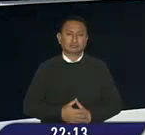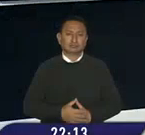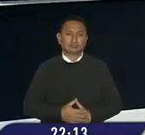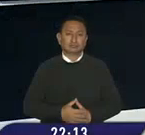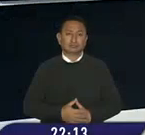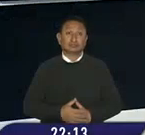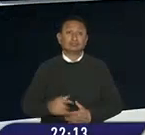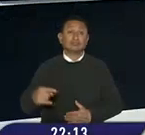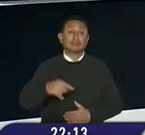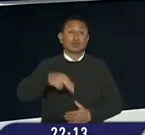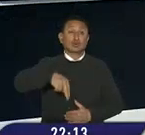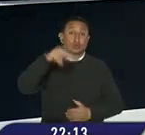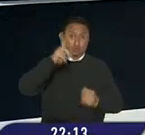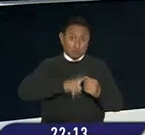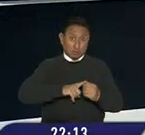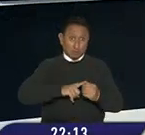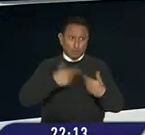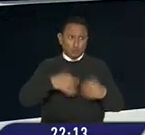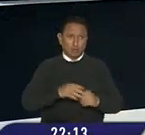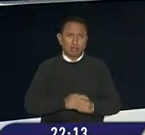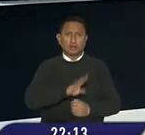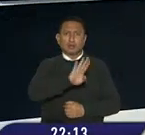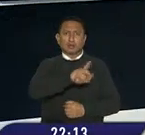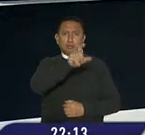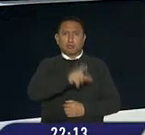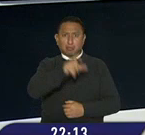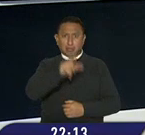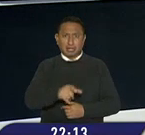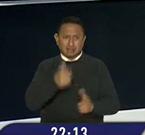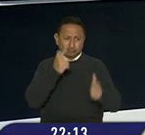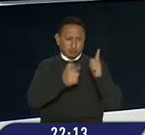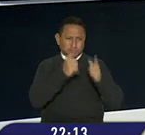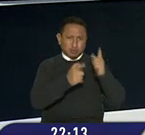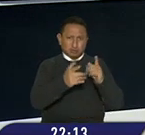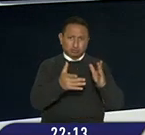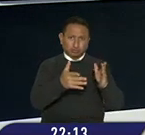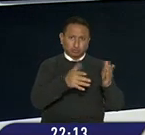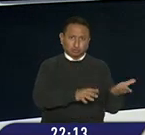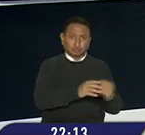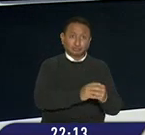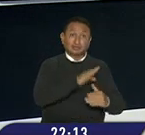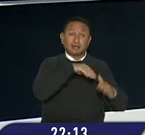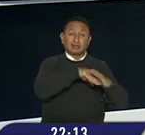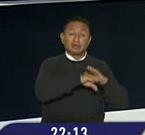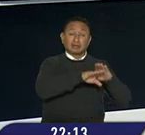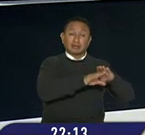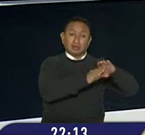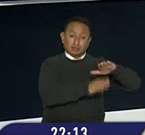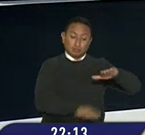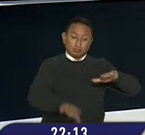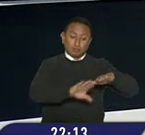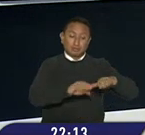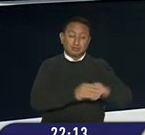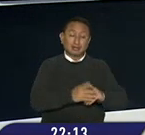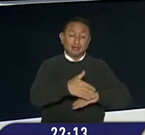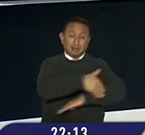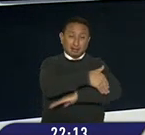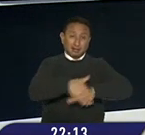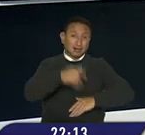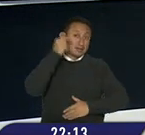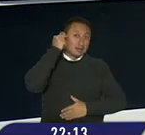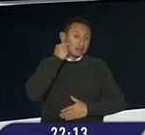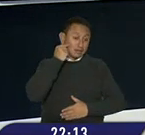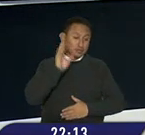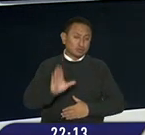Masacre en el norte de Quito. Cuatro sujetos fueron abatidos a tiros al interior de una quebrada de la vía Simón Bolívar. Los